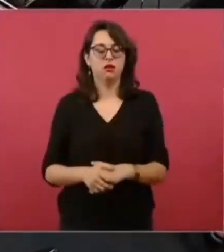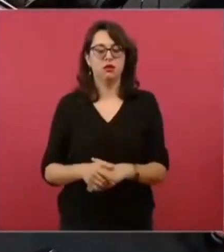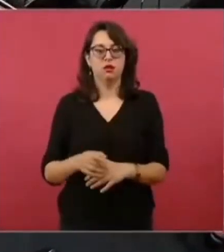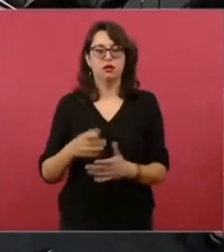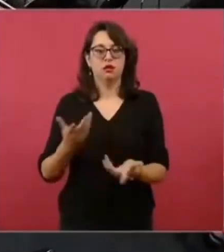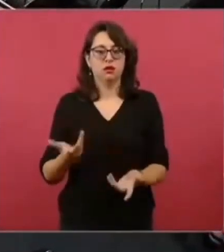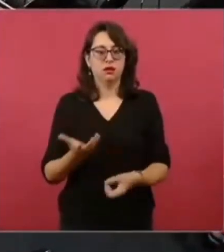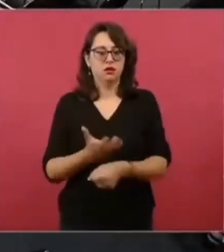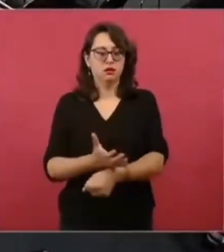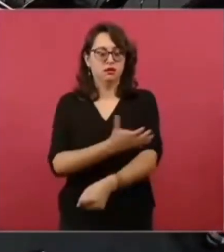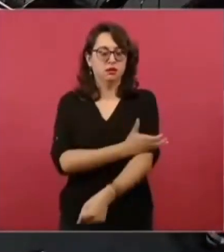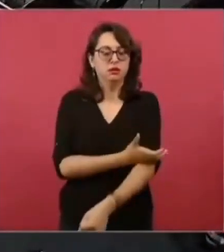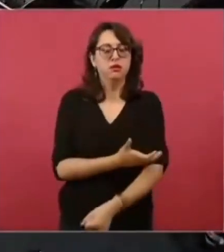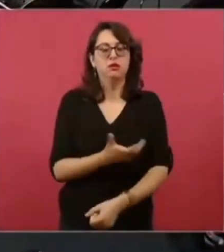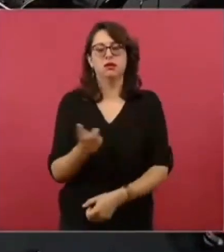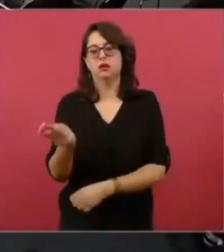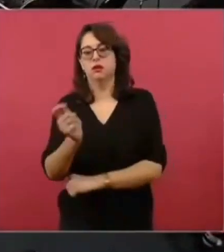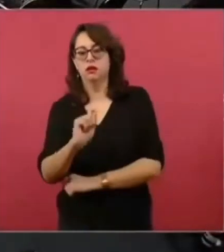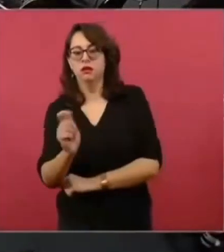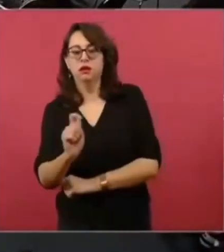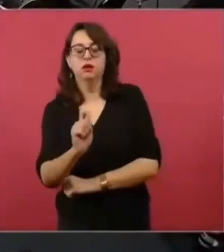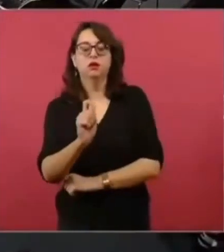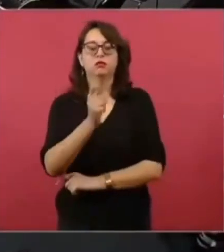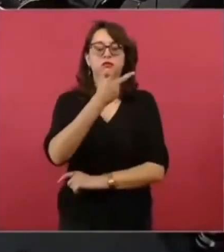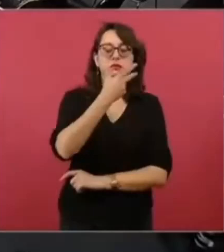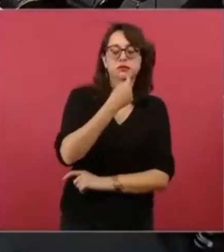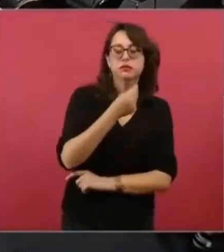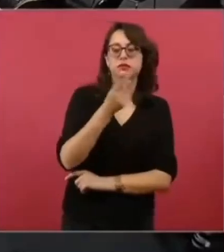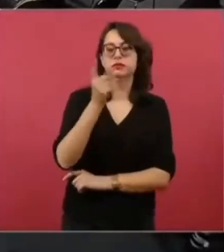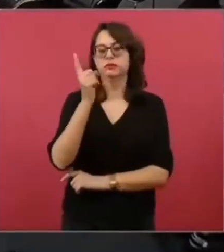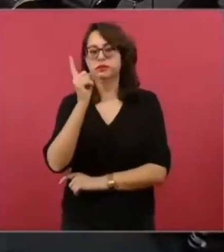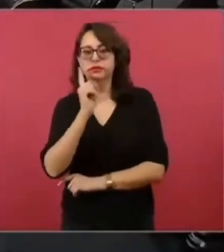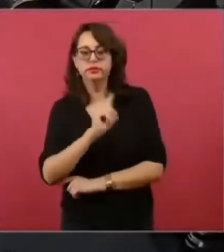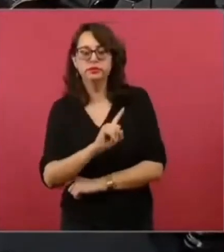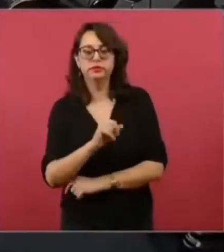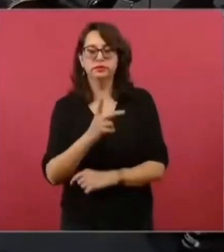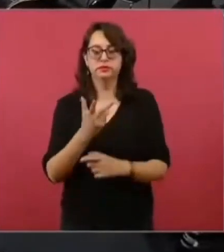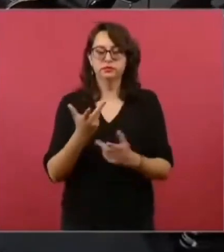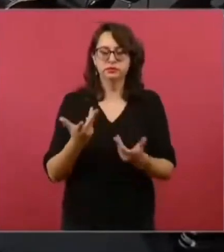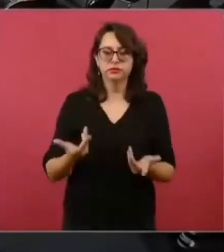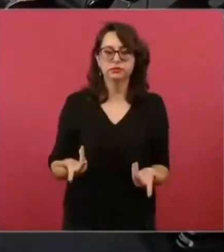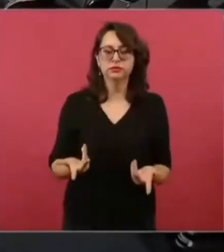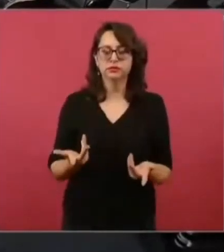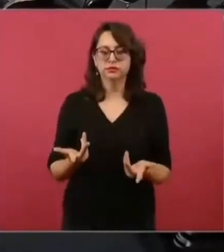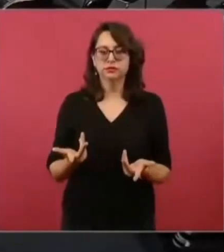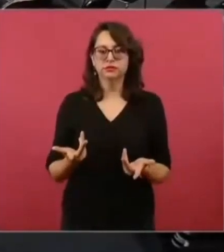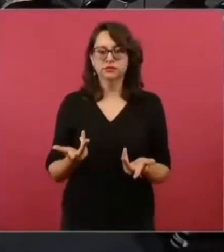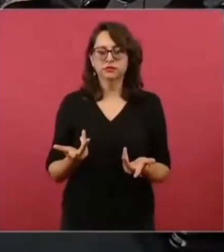compañeros, sus novios y cómo no